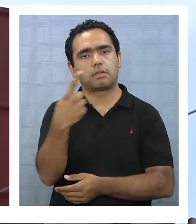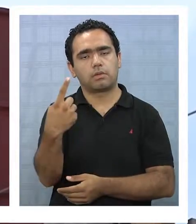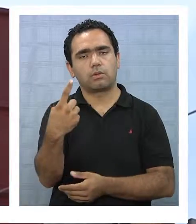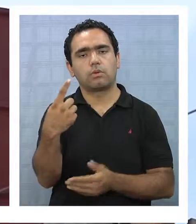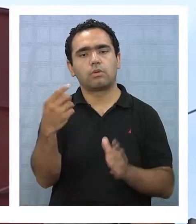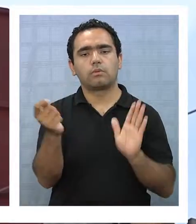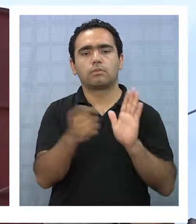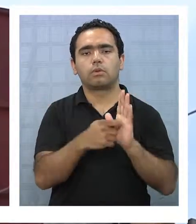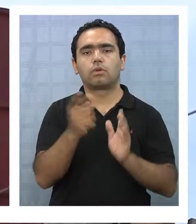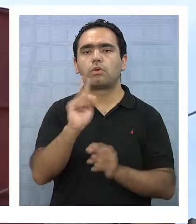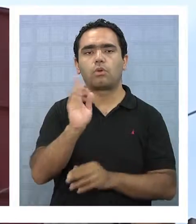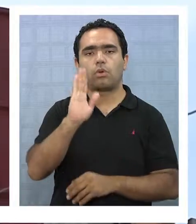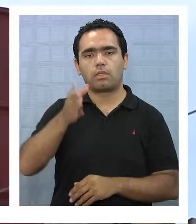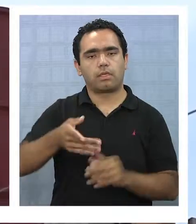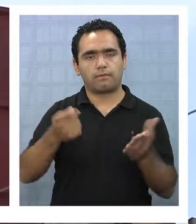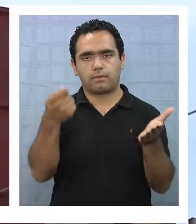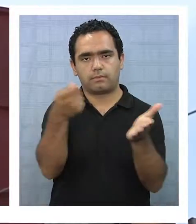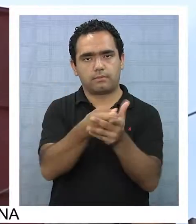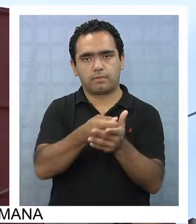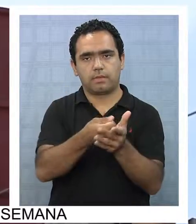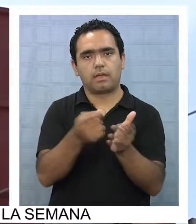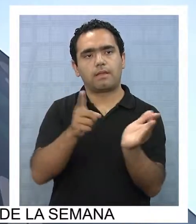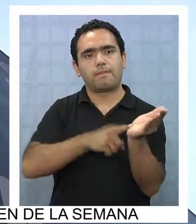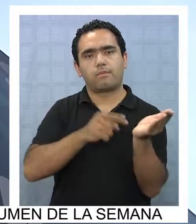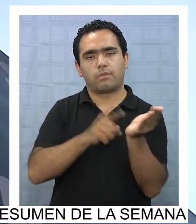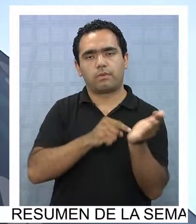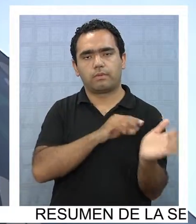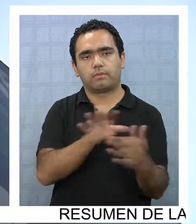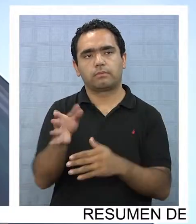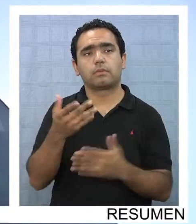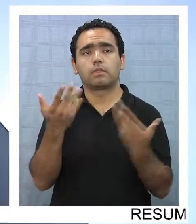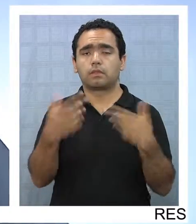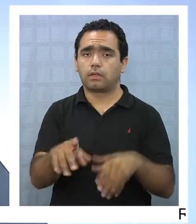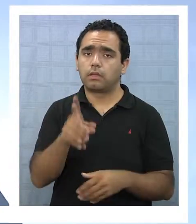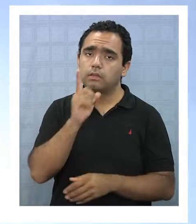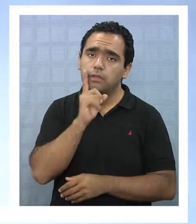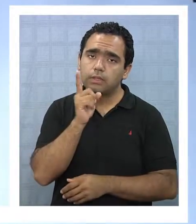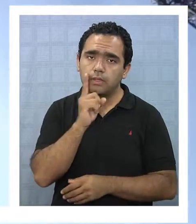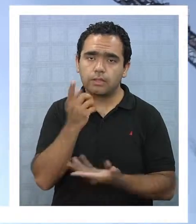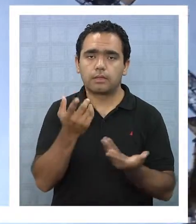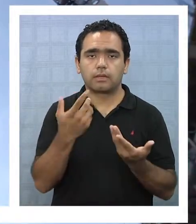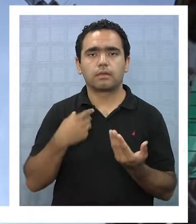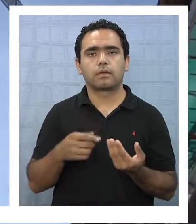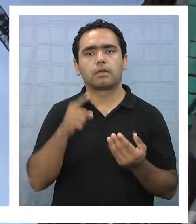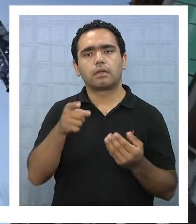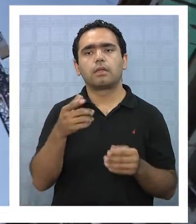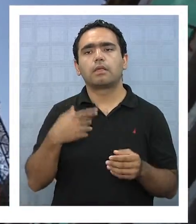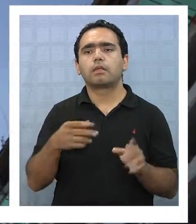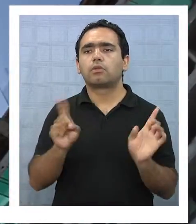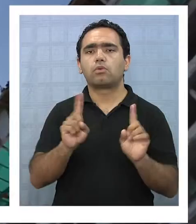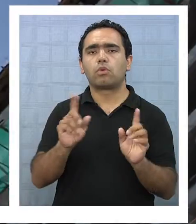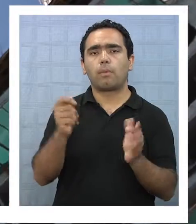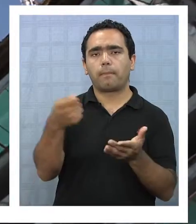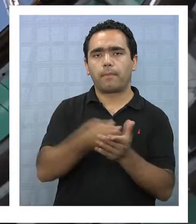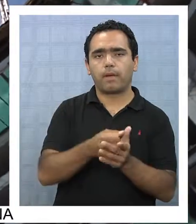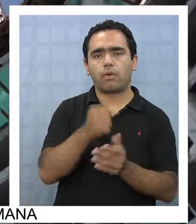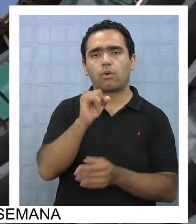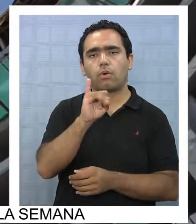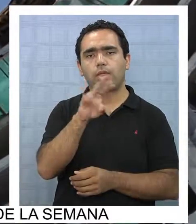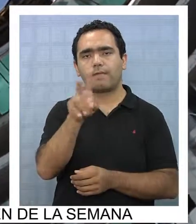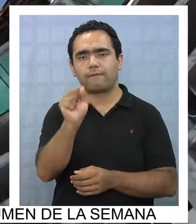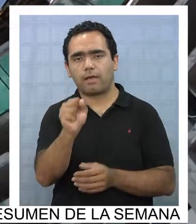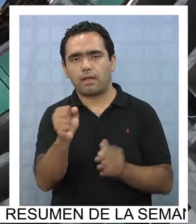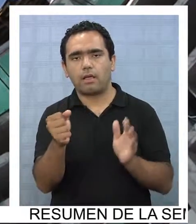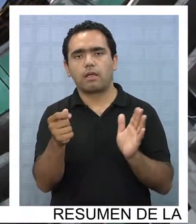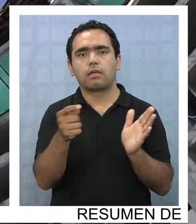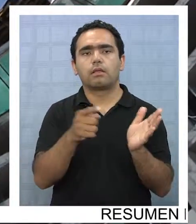año, no deberán cancelar el impuesto. Teníamos originalmente que quedaban exentos de pago de IVA todas aquellas